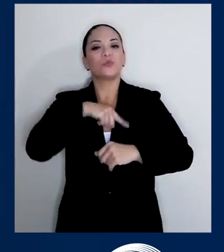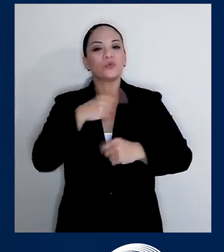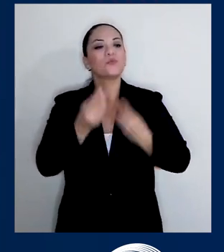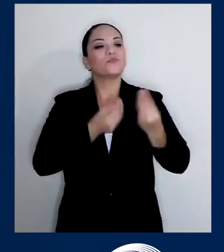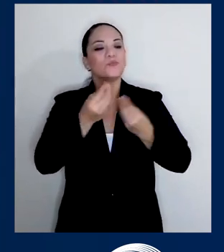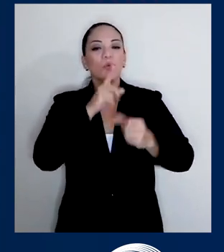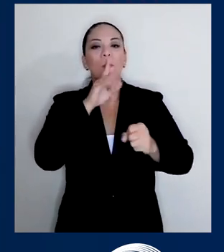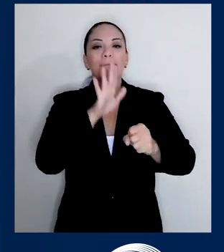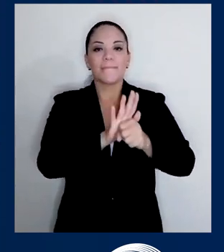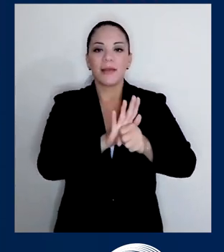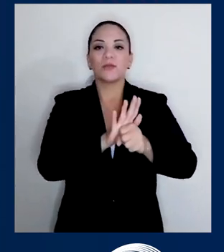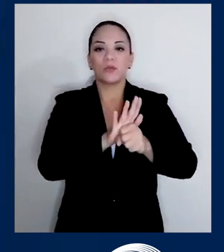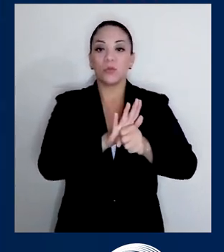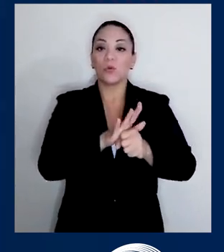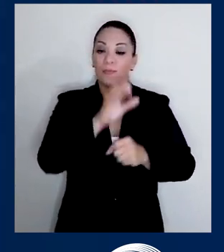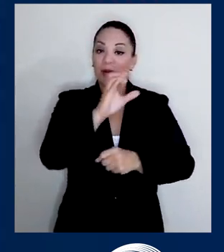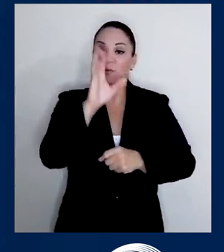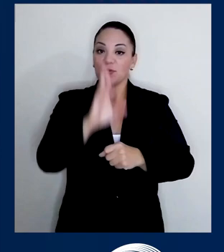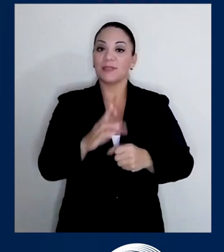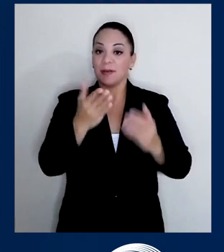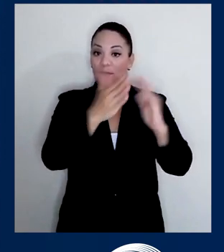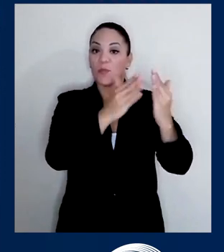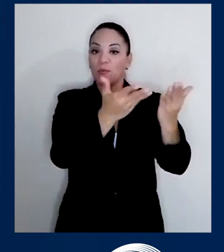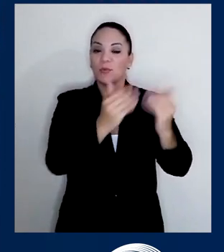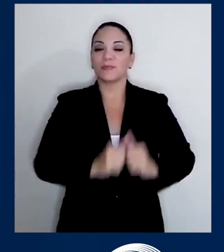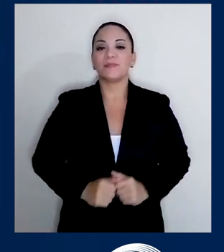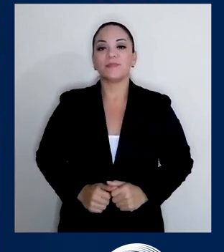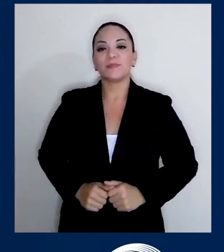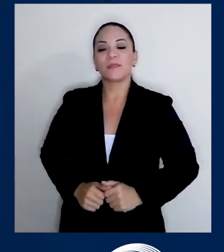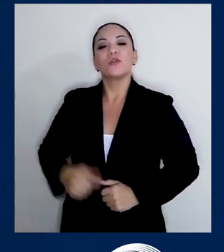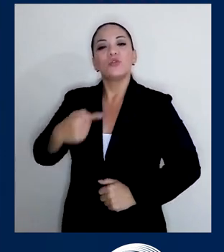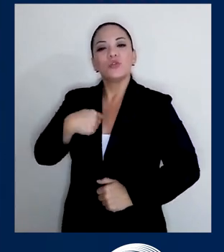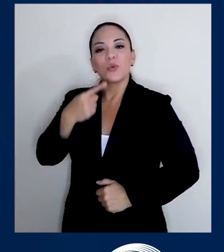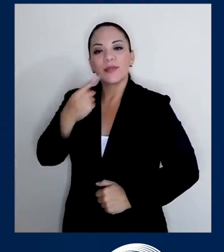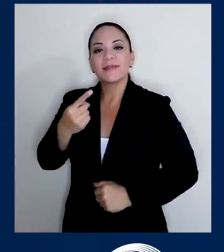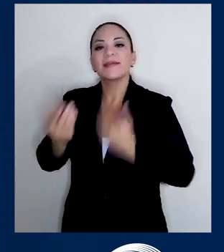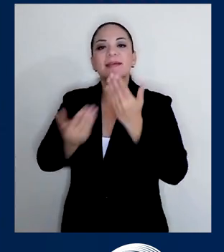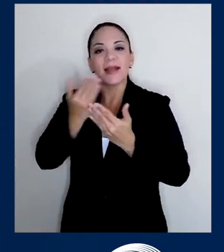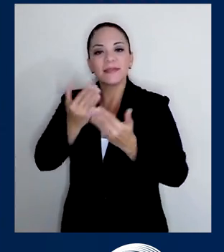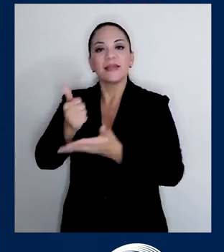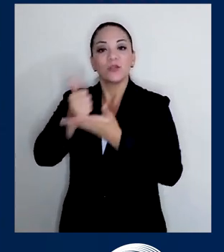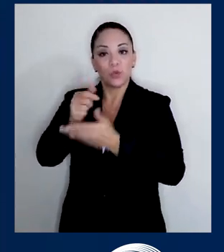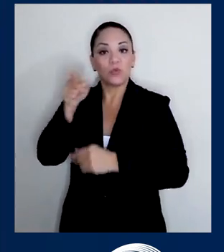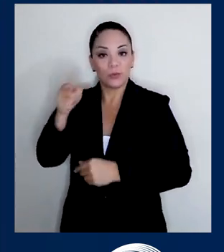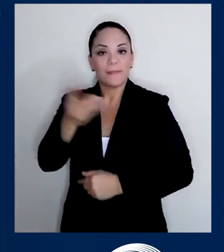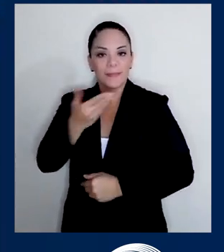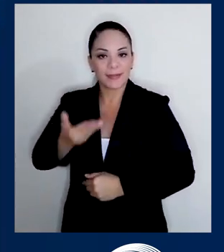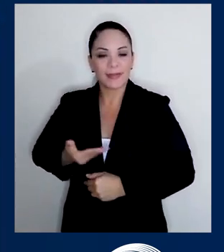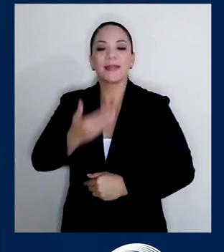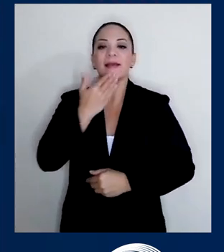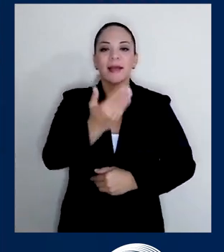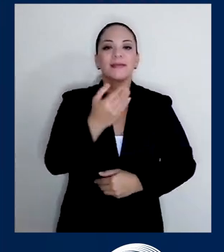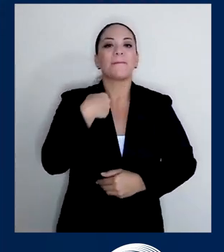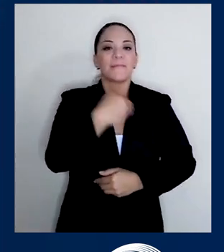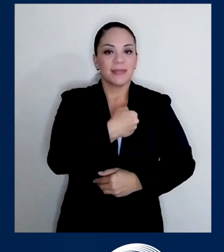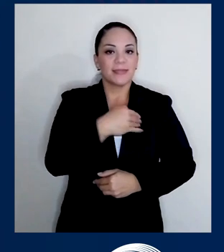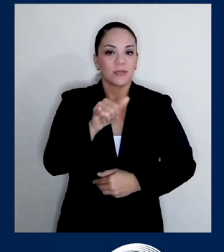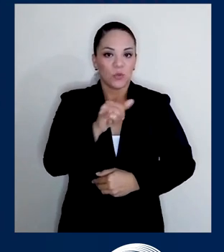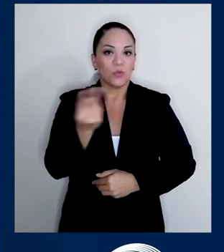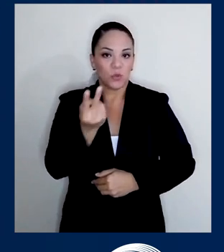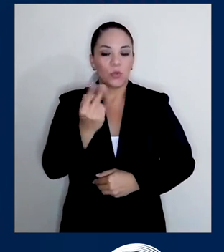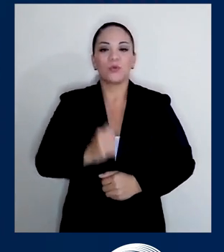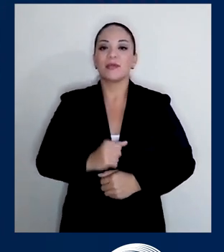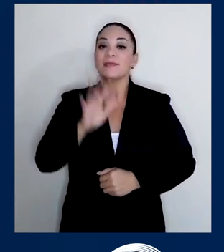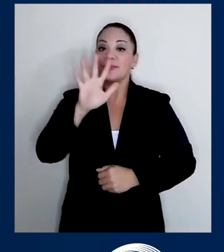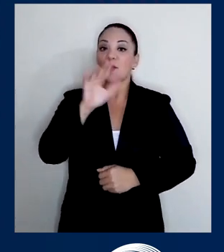cumplirle al pueblo de Costa Rica en eso? Yo lo que quiero hacer énfasis, don Rodrigo, es que gracias a la ayuda suya y la del señor ministro, pudimos sacar en